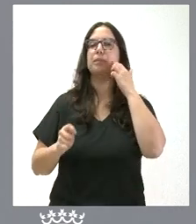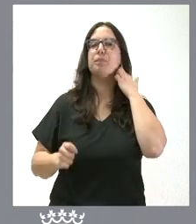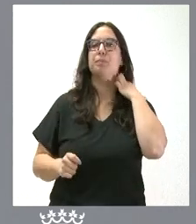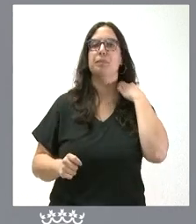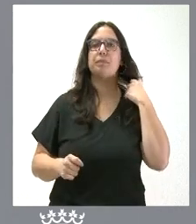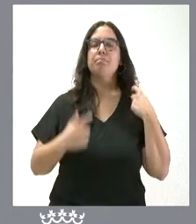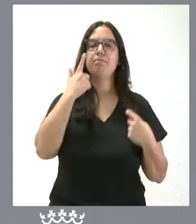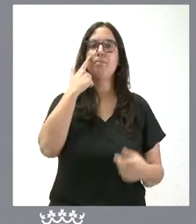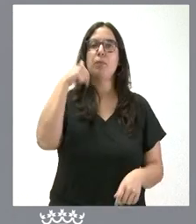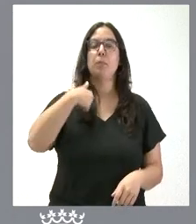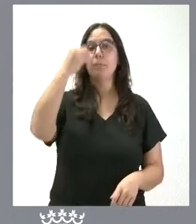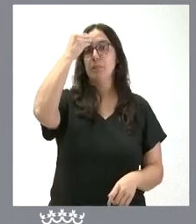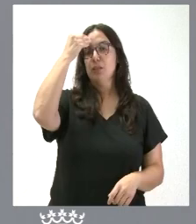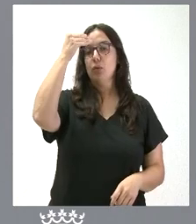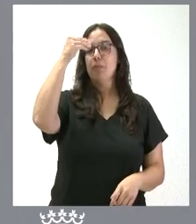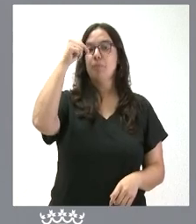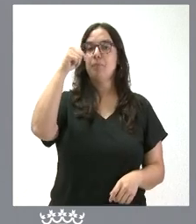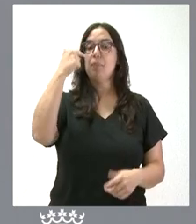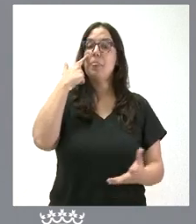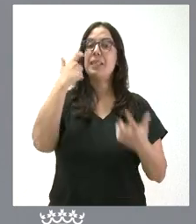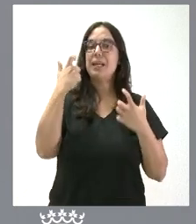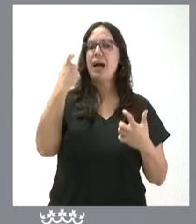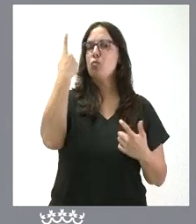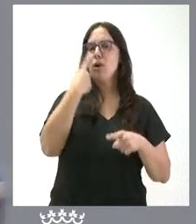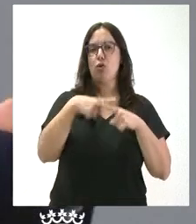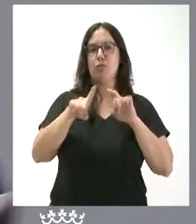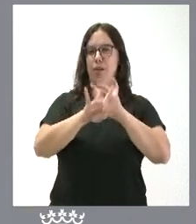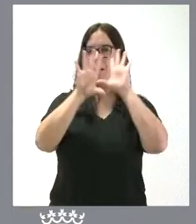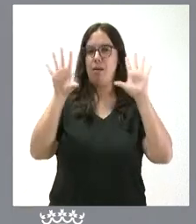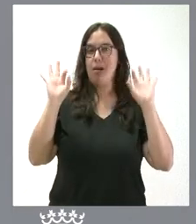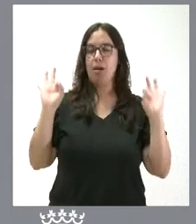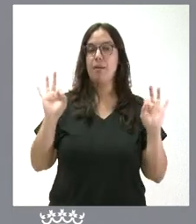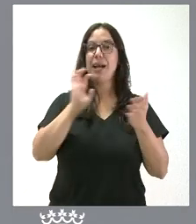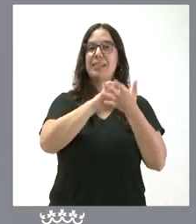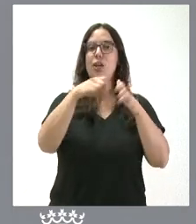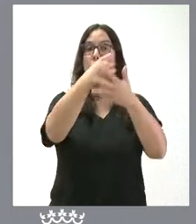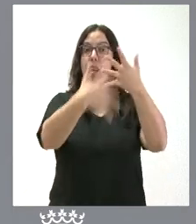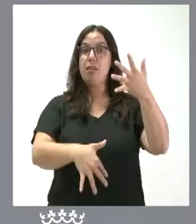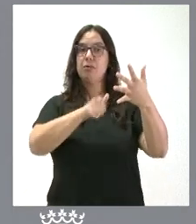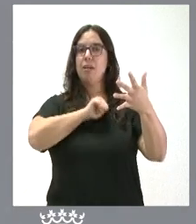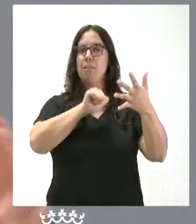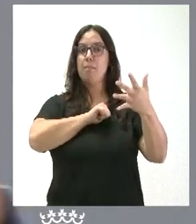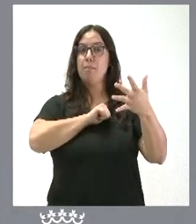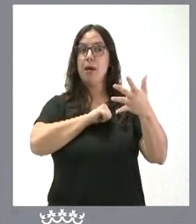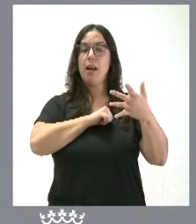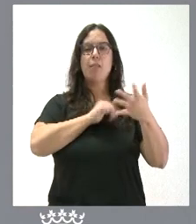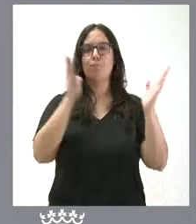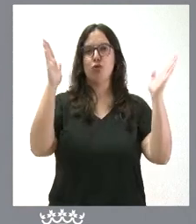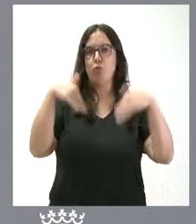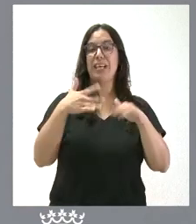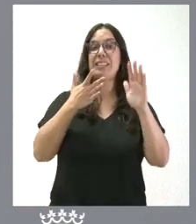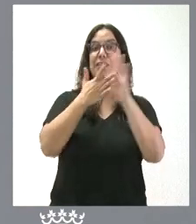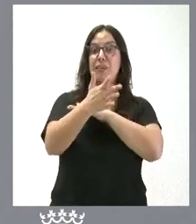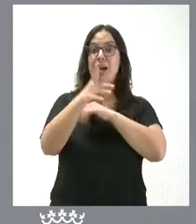Mire, yo creo que aquí es destacable un hecho claro. Castilla y León no tiene lista de espera. Esto significa que llegamos al 100